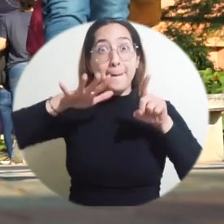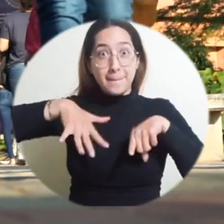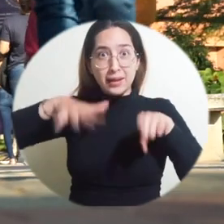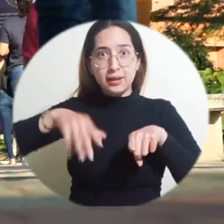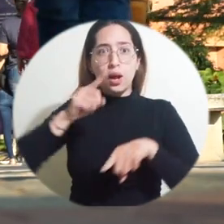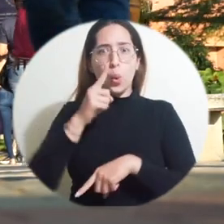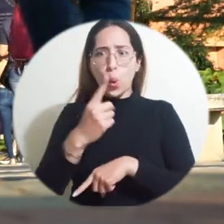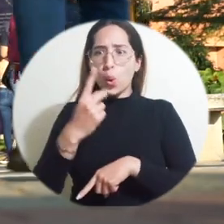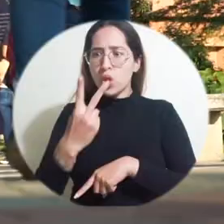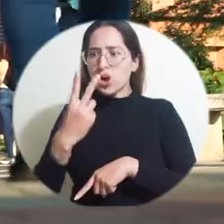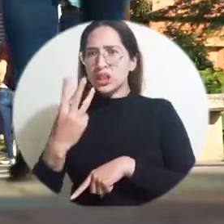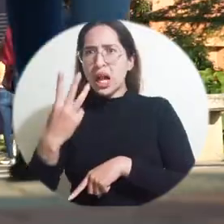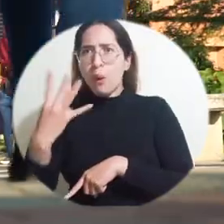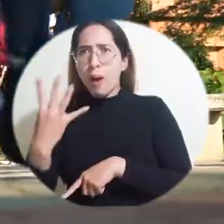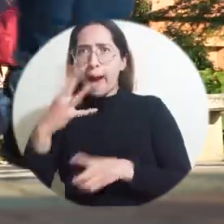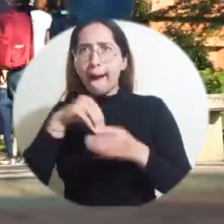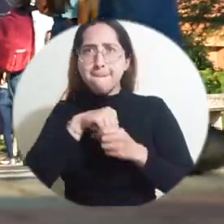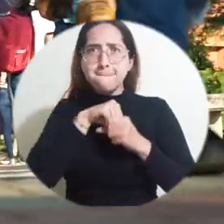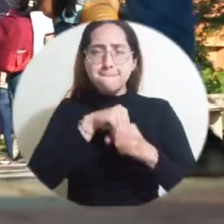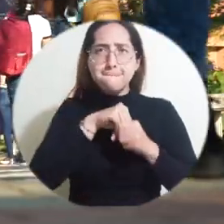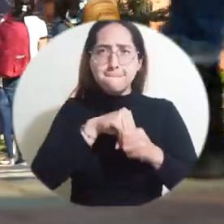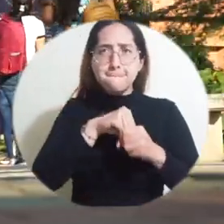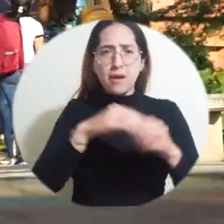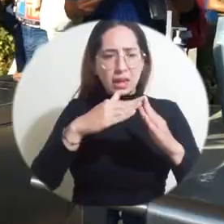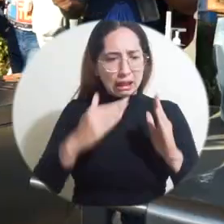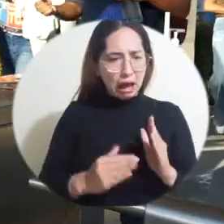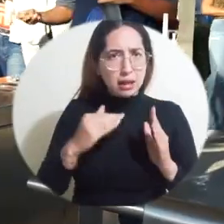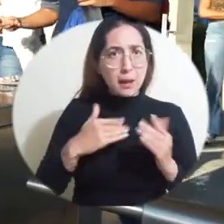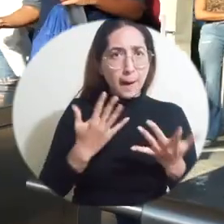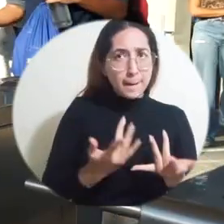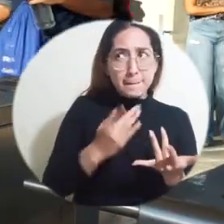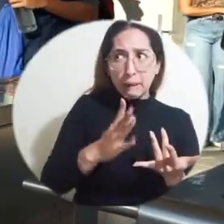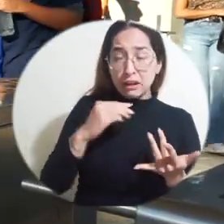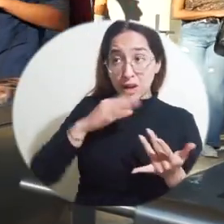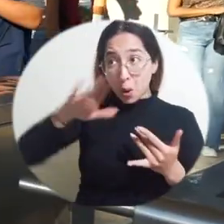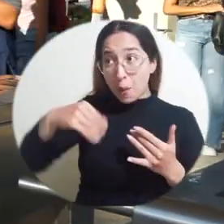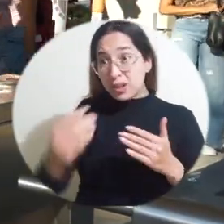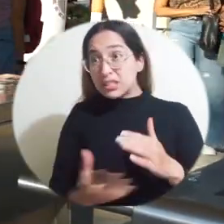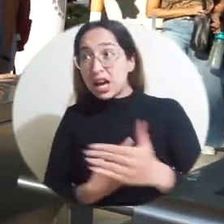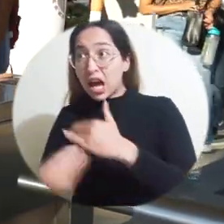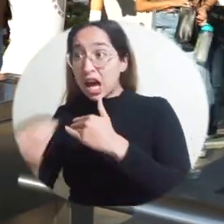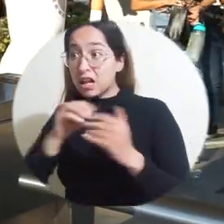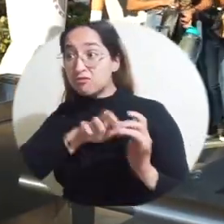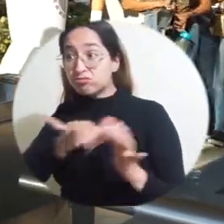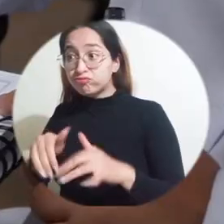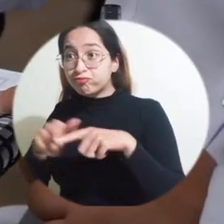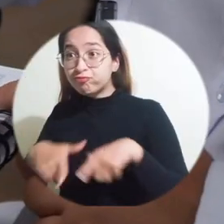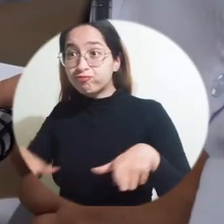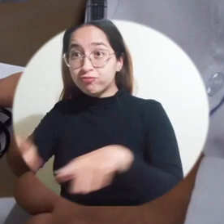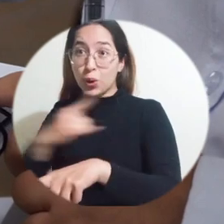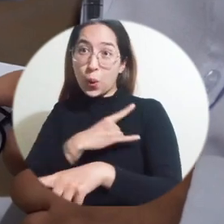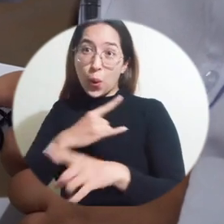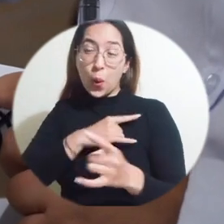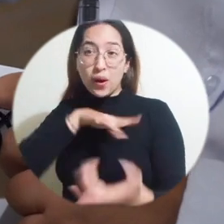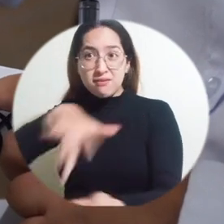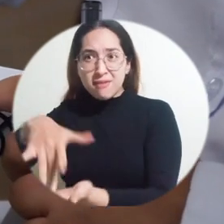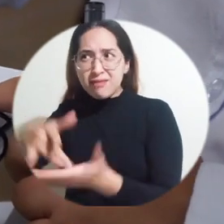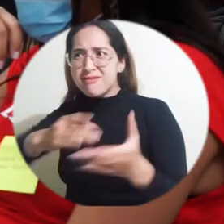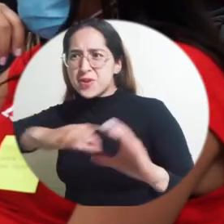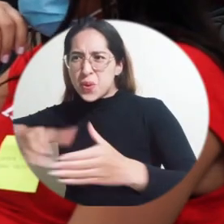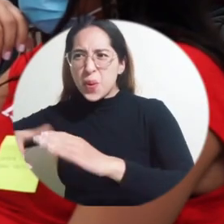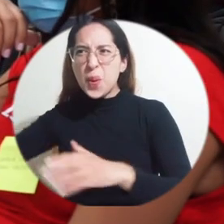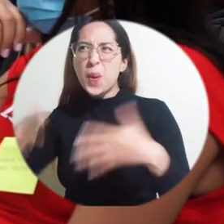Cuatro semestres tuvieron que esperar los estudiantes de la Universidad del Magdalena para volver, como antes, a las clases presenciales.